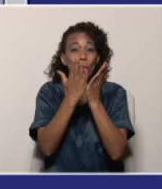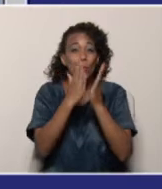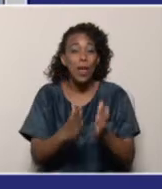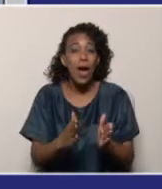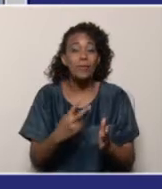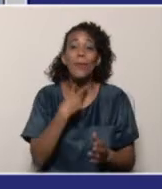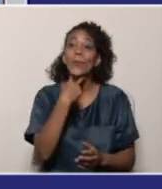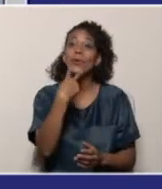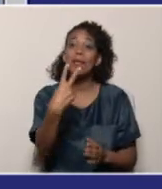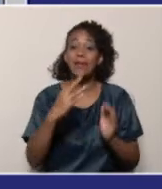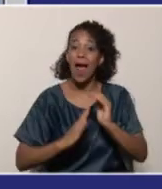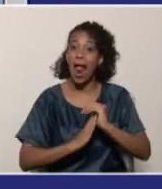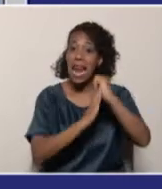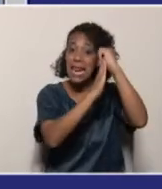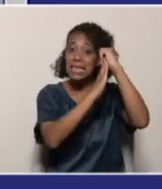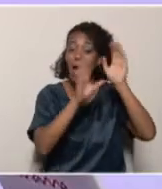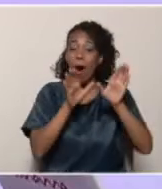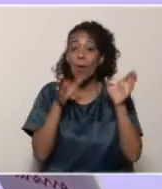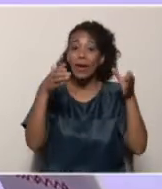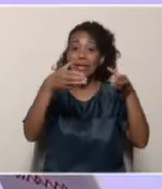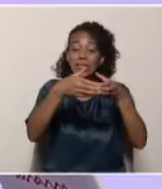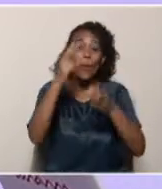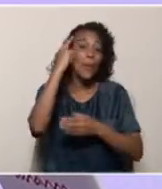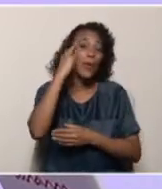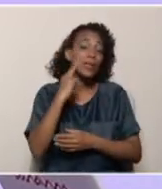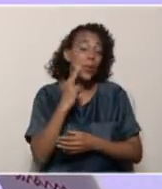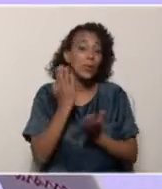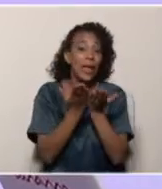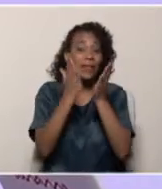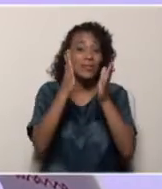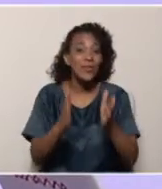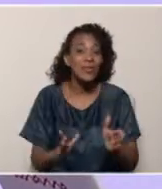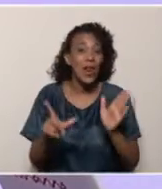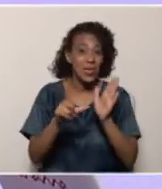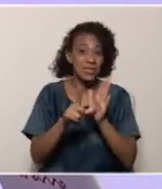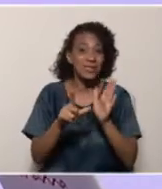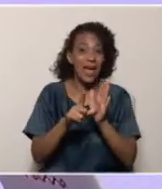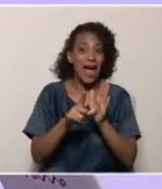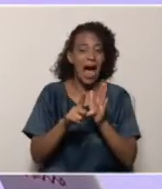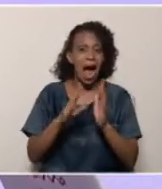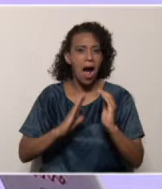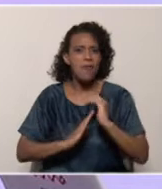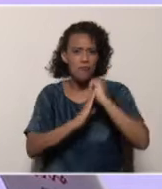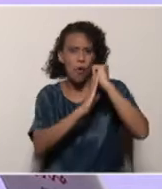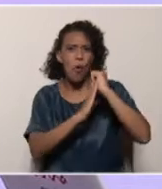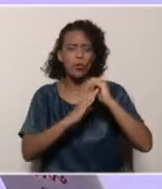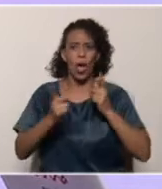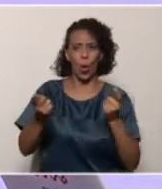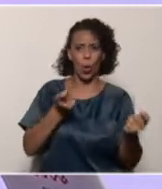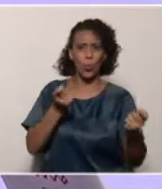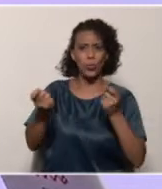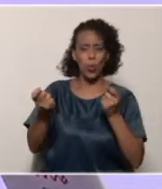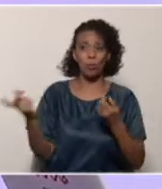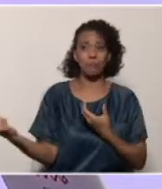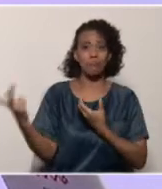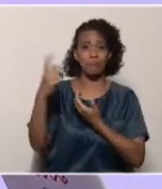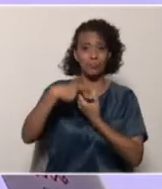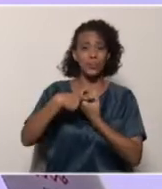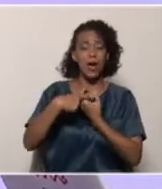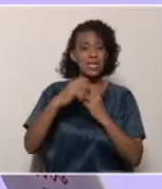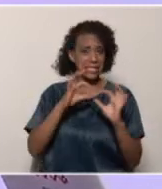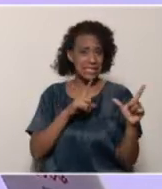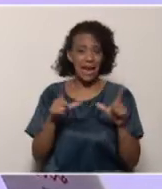de las vocerías estudiantiles, de la Organización Bolivariana Estudiantil. Eso tiene que ver con el activista, el contralor y el vinculante, como algunos